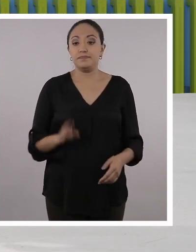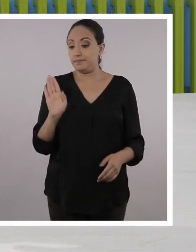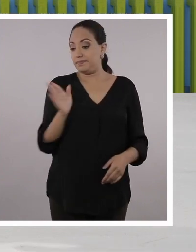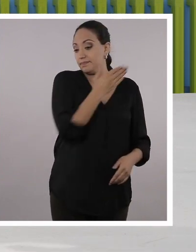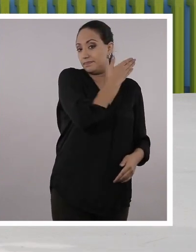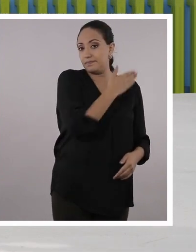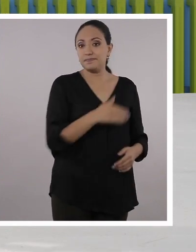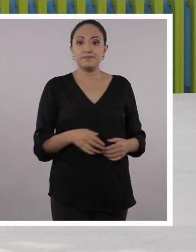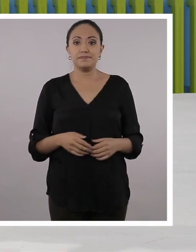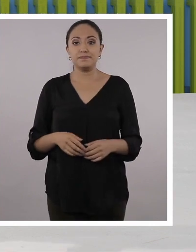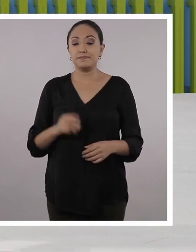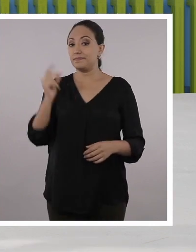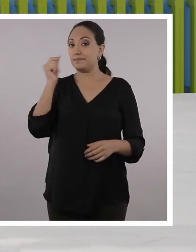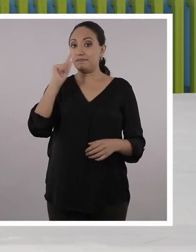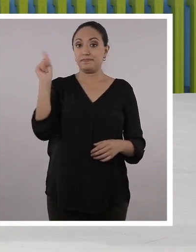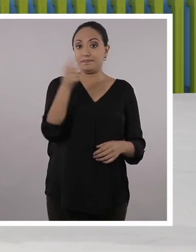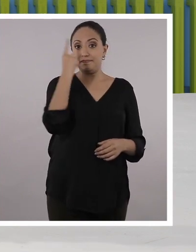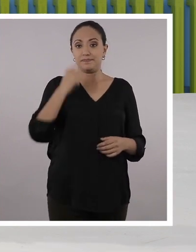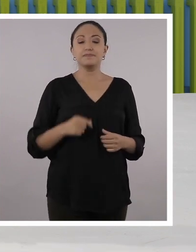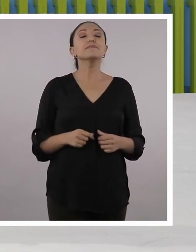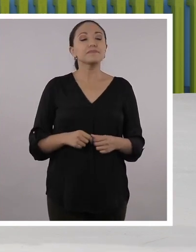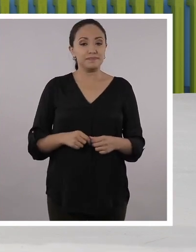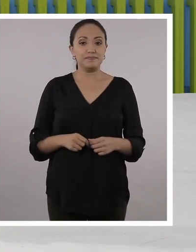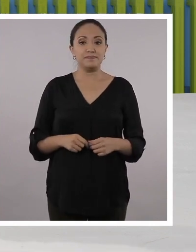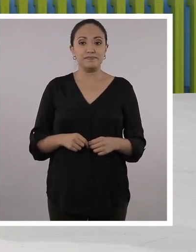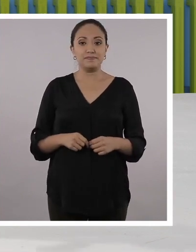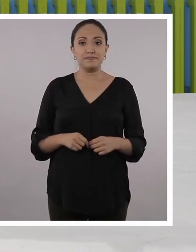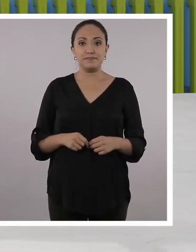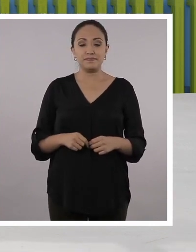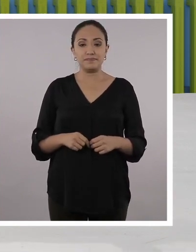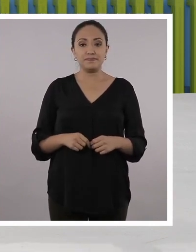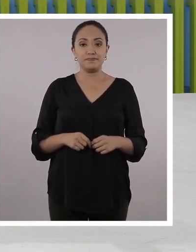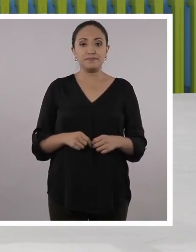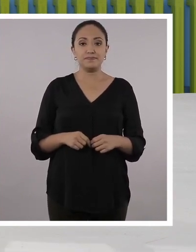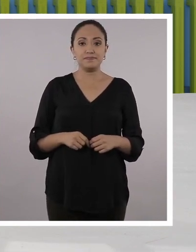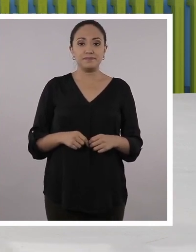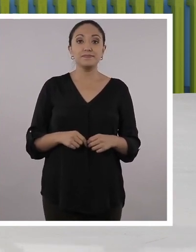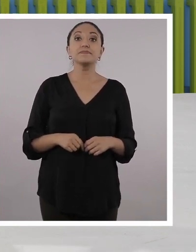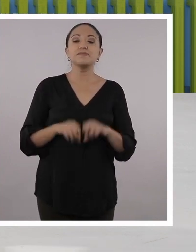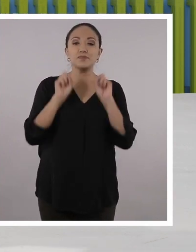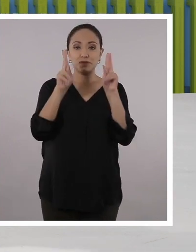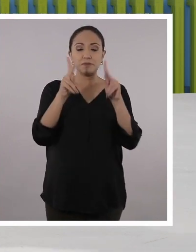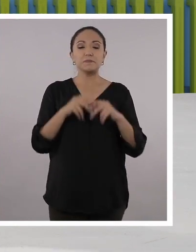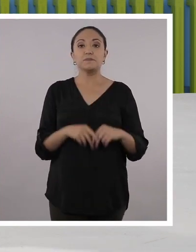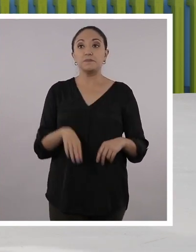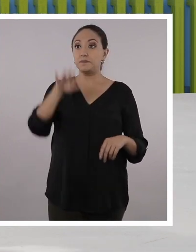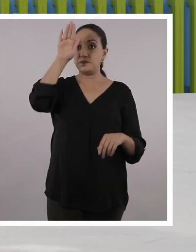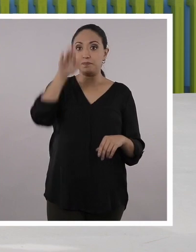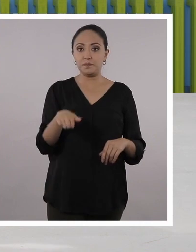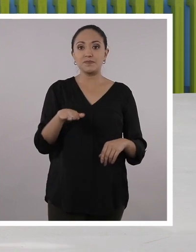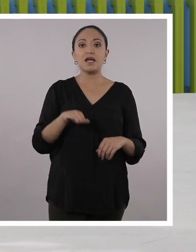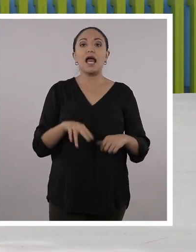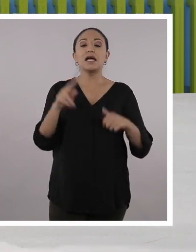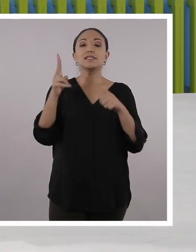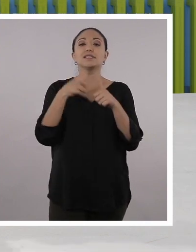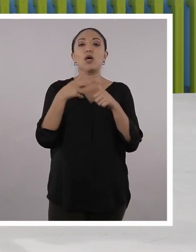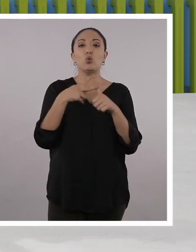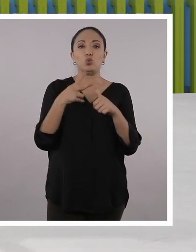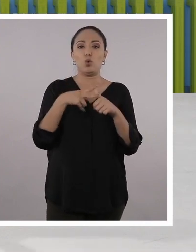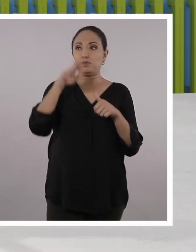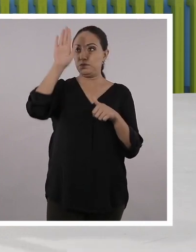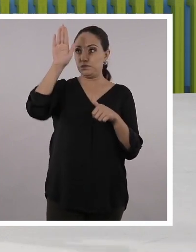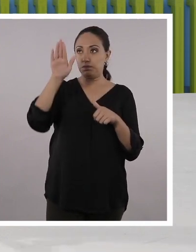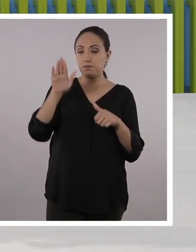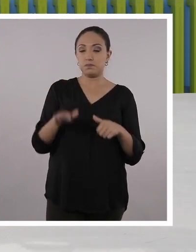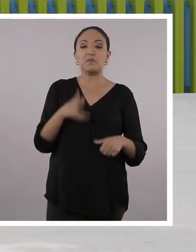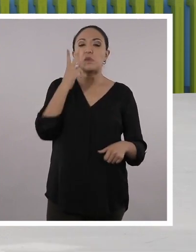de aquí no pertenece. Vamos con el siguiente ejercicio. Vamos, Santi. Pizarra. Tenemos nuestro segundo grupo